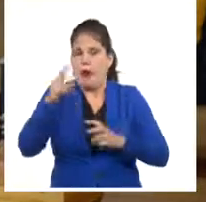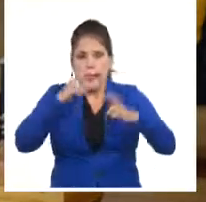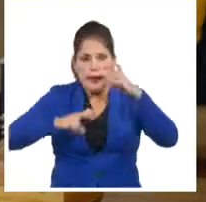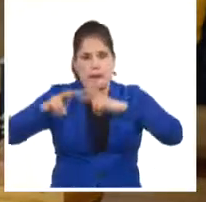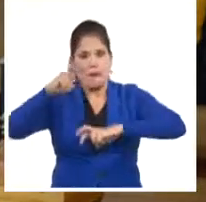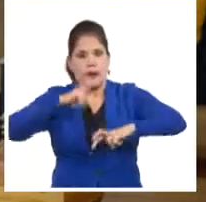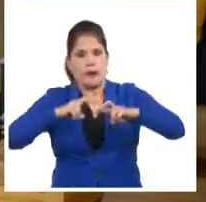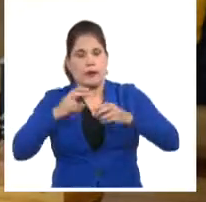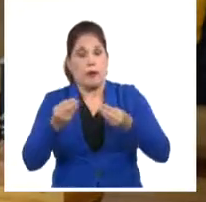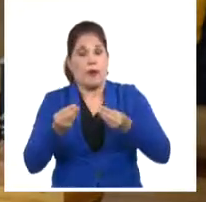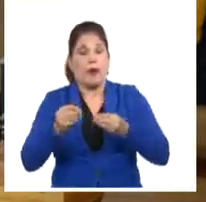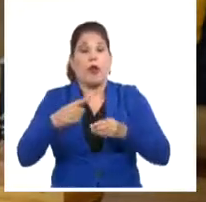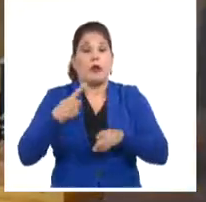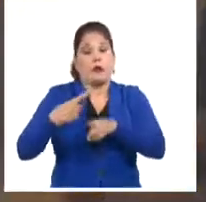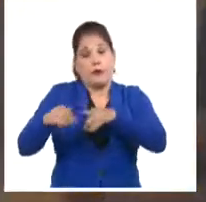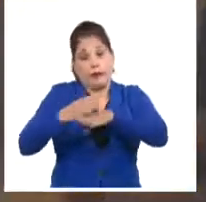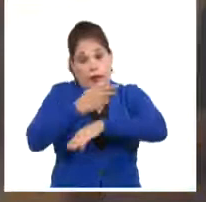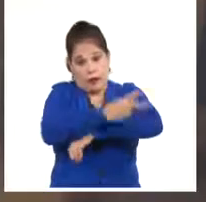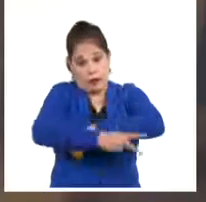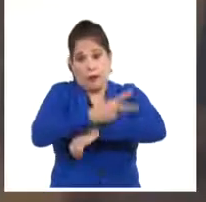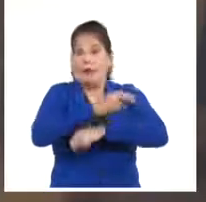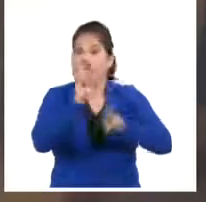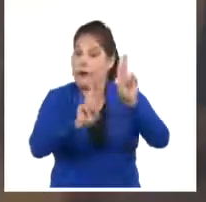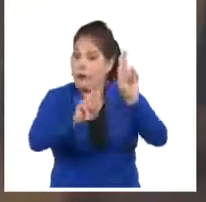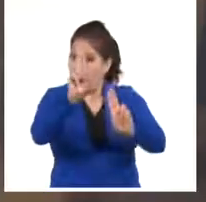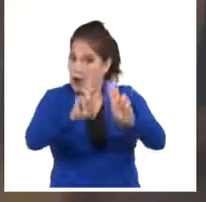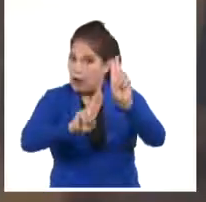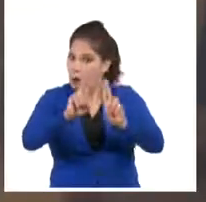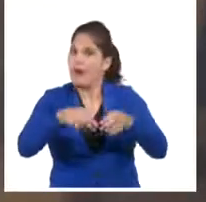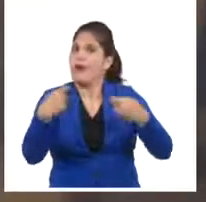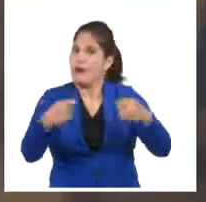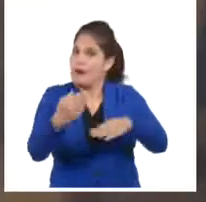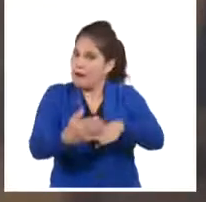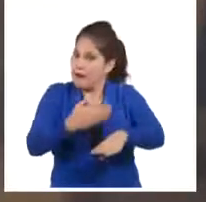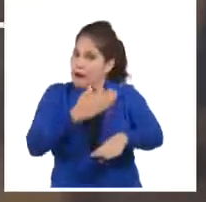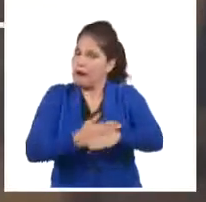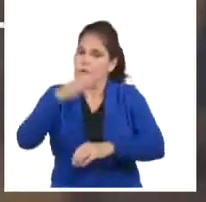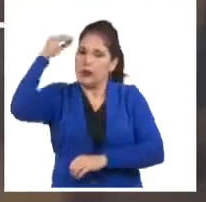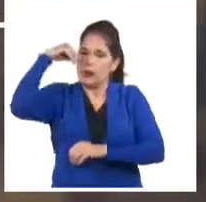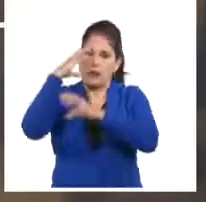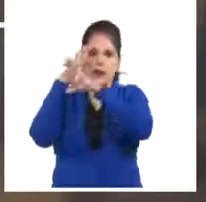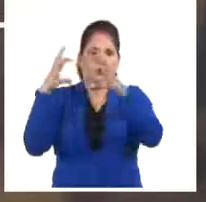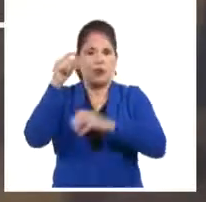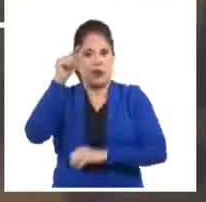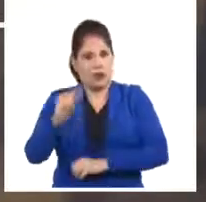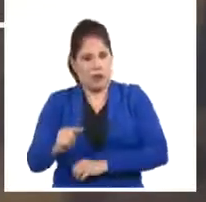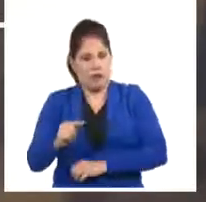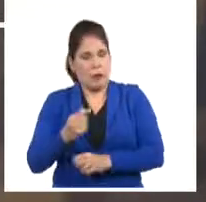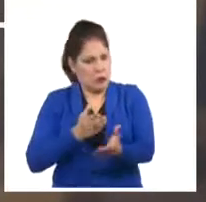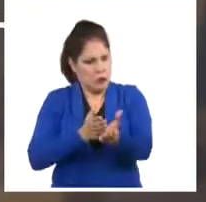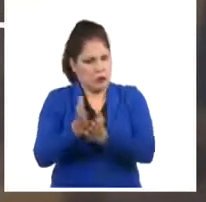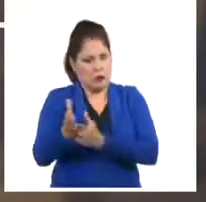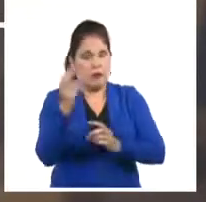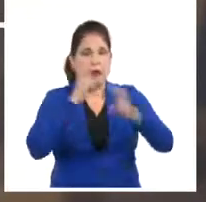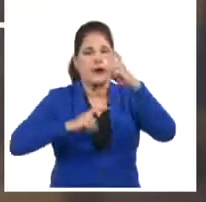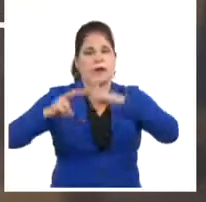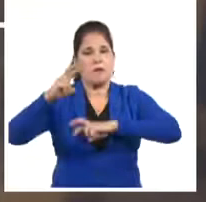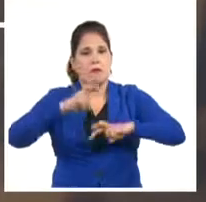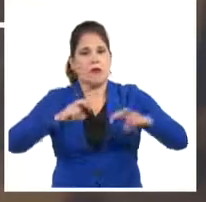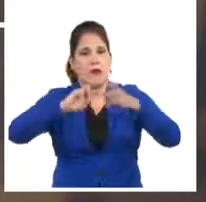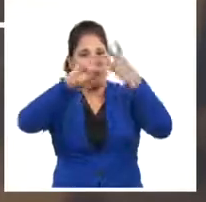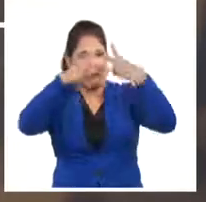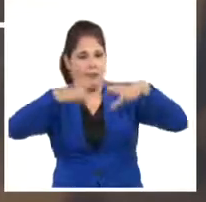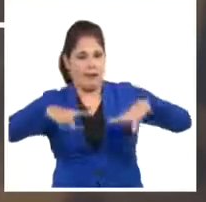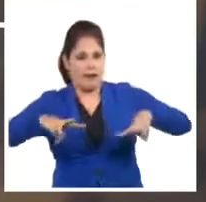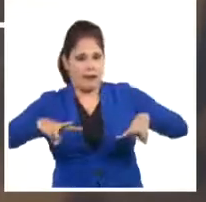una respuesta internacional coordinada y siempre, claro está, desde el conocimiento científico. Seguimos conectados a través de nuestras